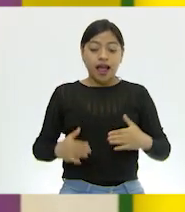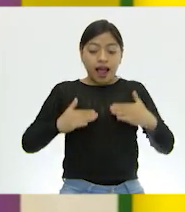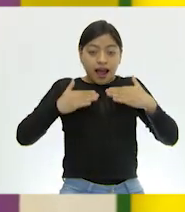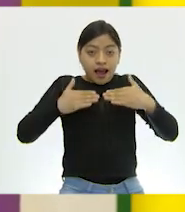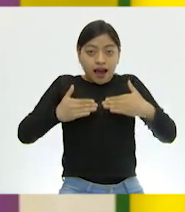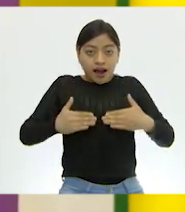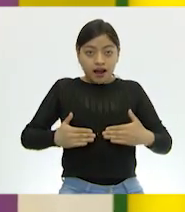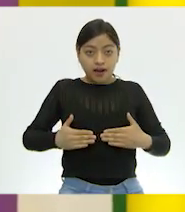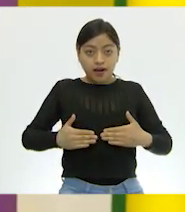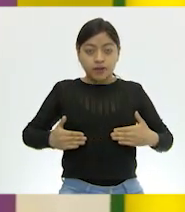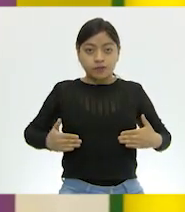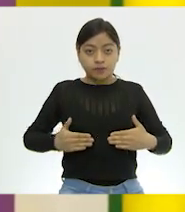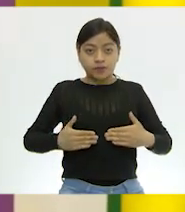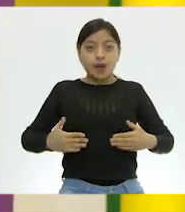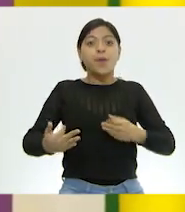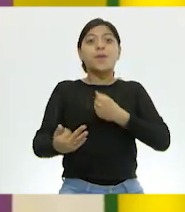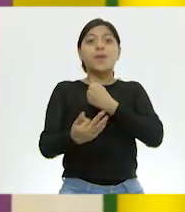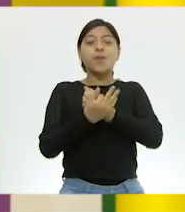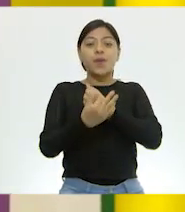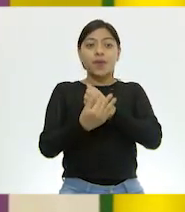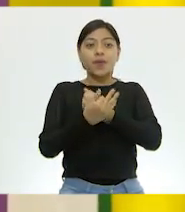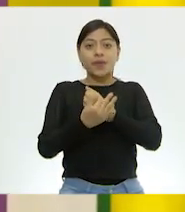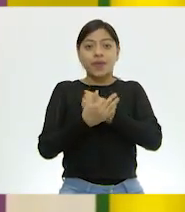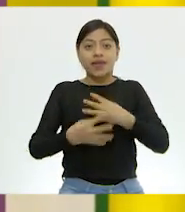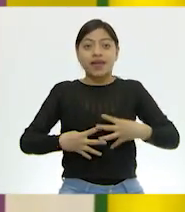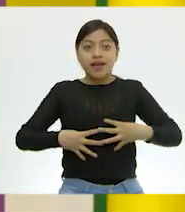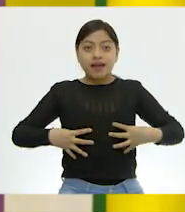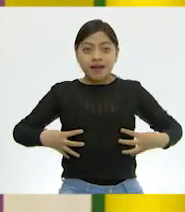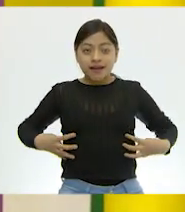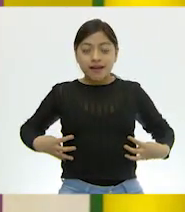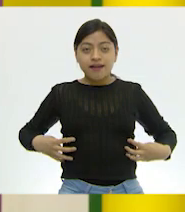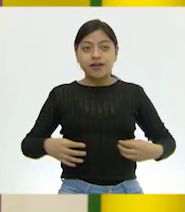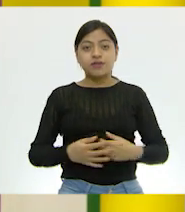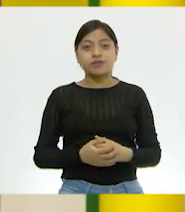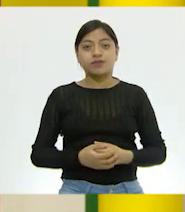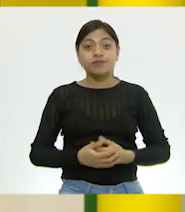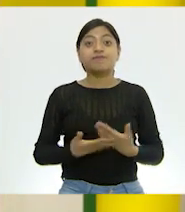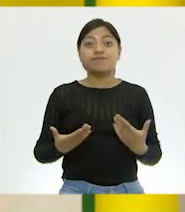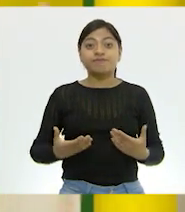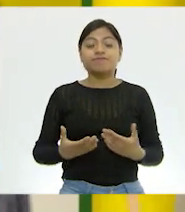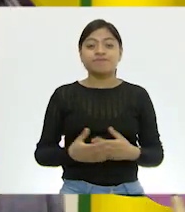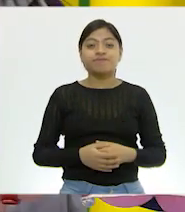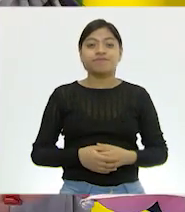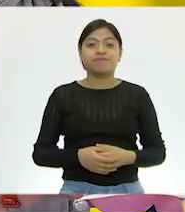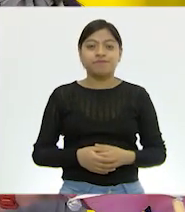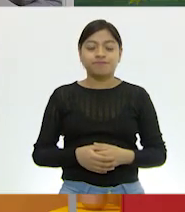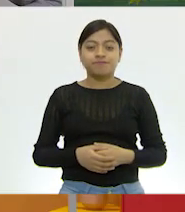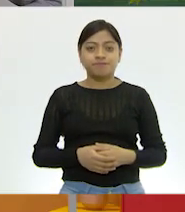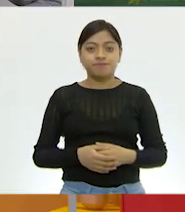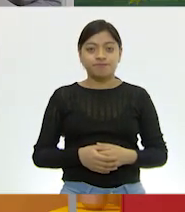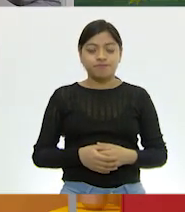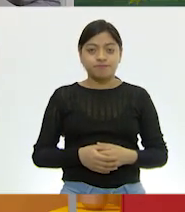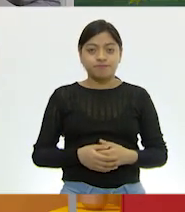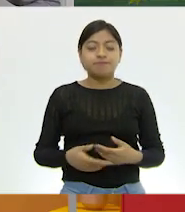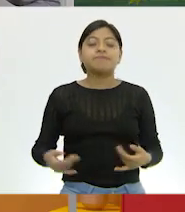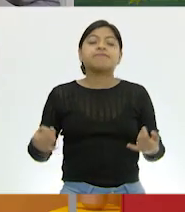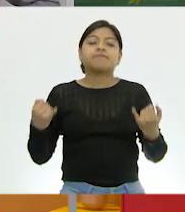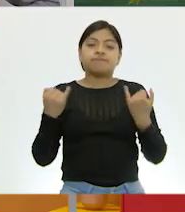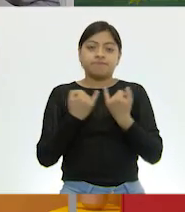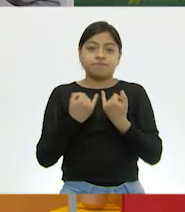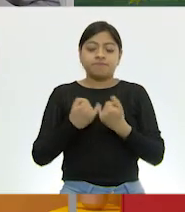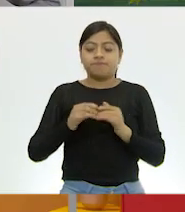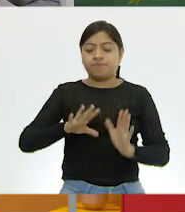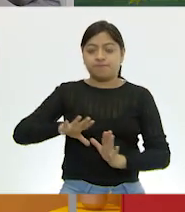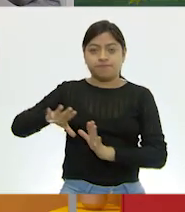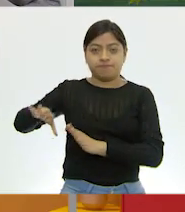por la caja torácica y abarcan bastante espacio. Exactamente. Muy bien. Entonces, podemos